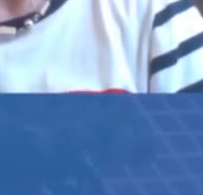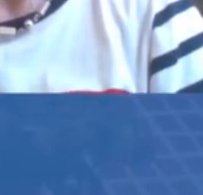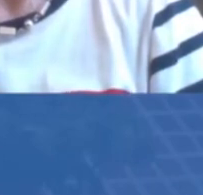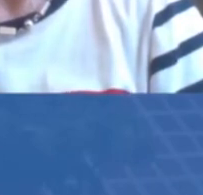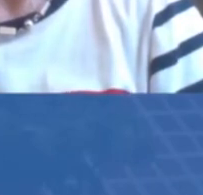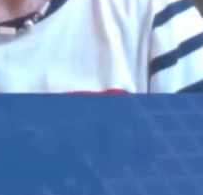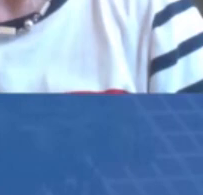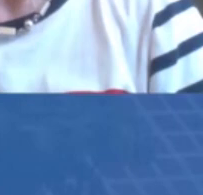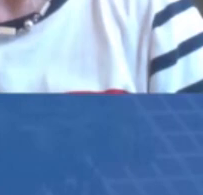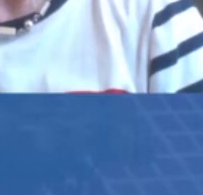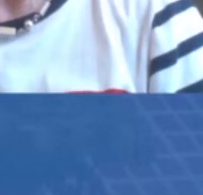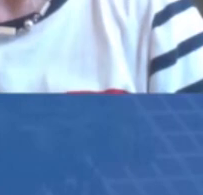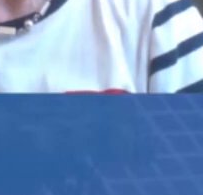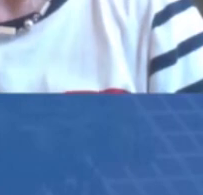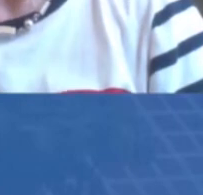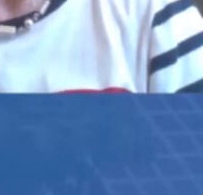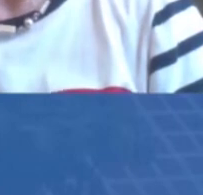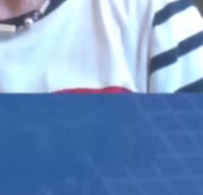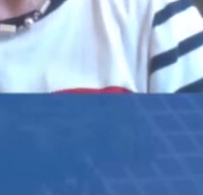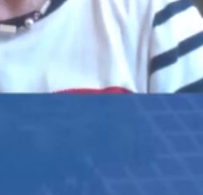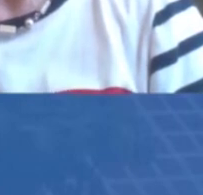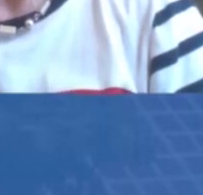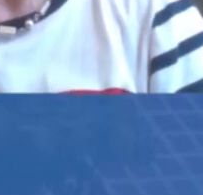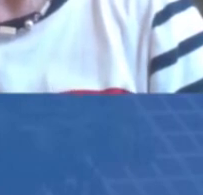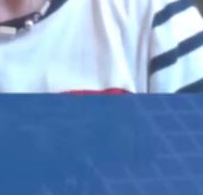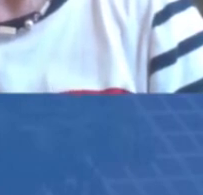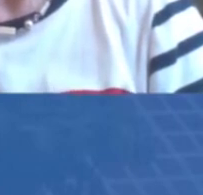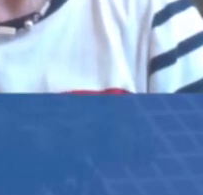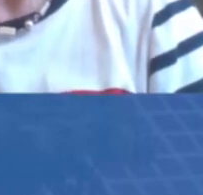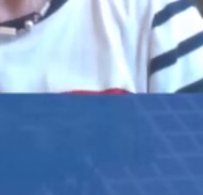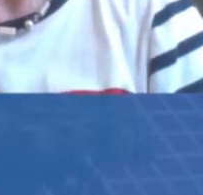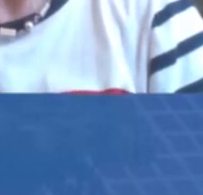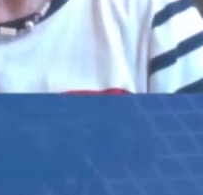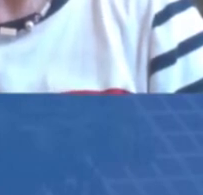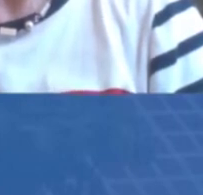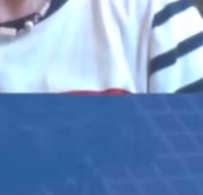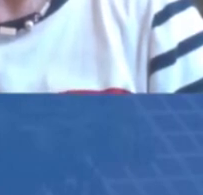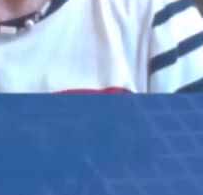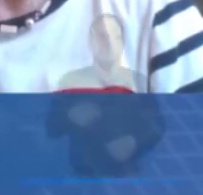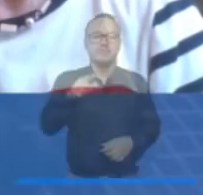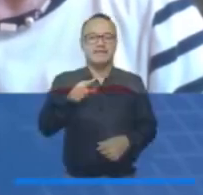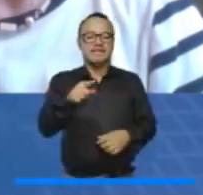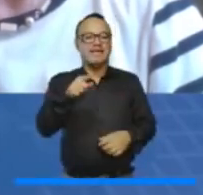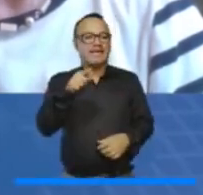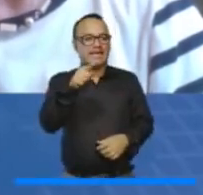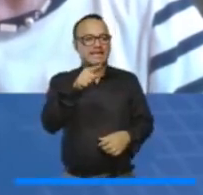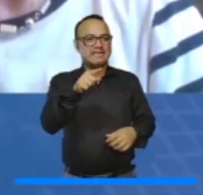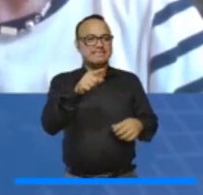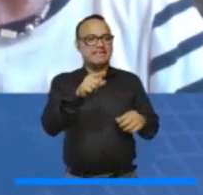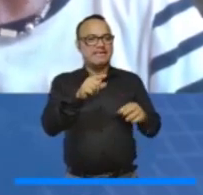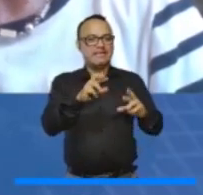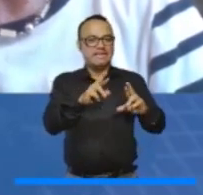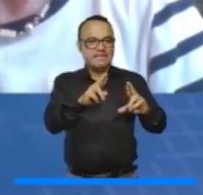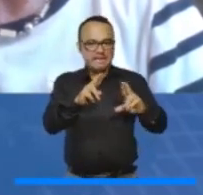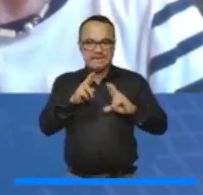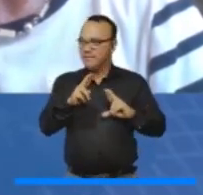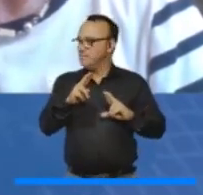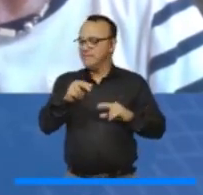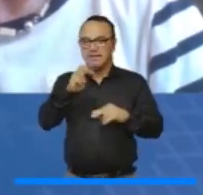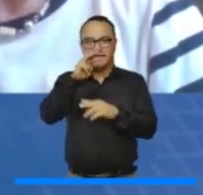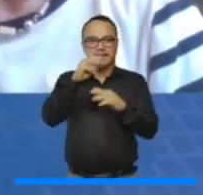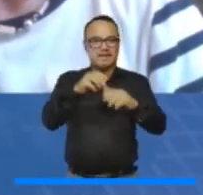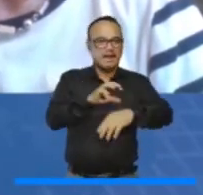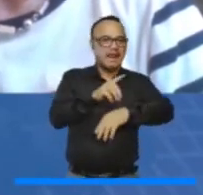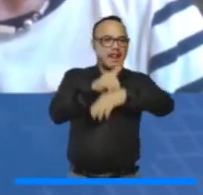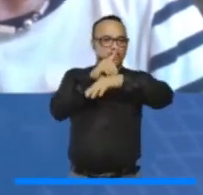se vuelve esto como un monólogo repetitivo permanentemente. Así que, digamos, esa sería la respuesta a lo que la doctora María José